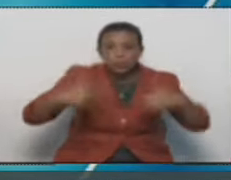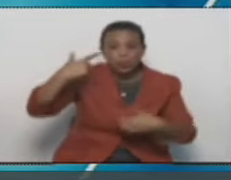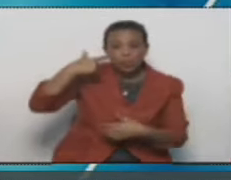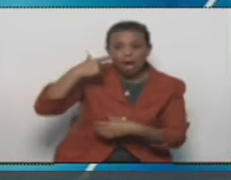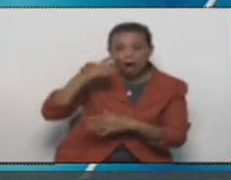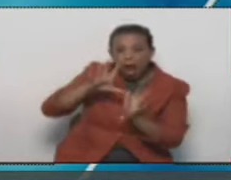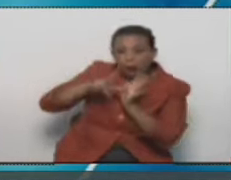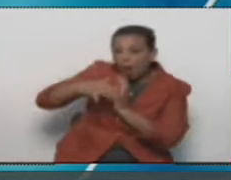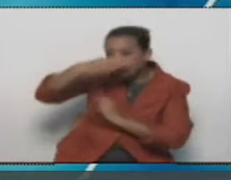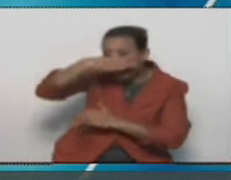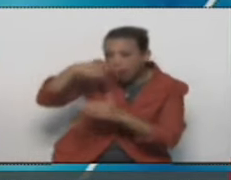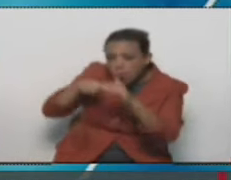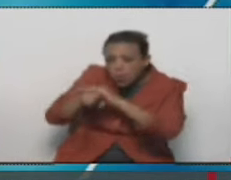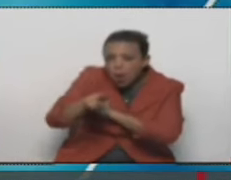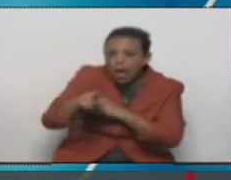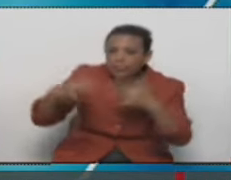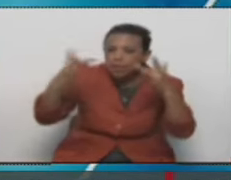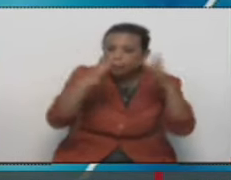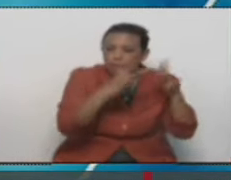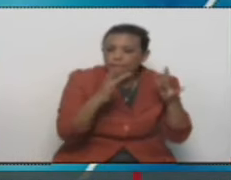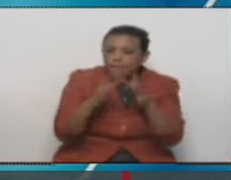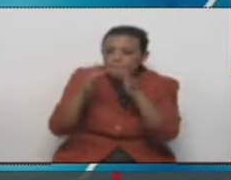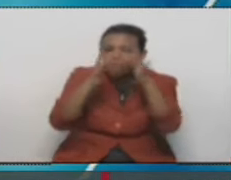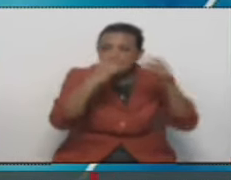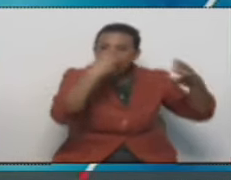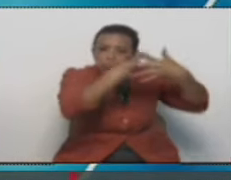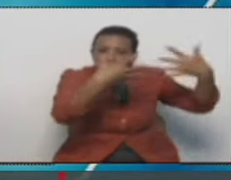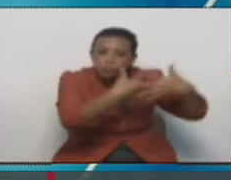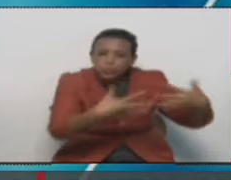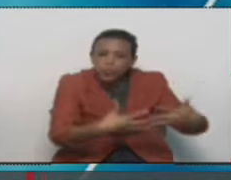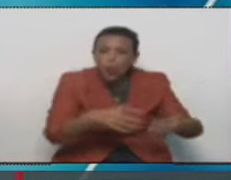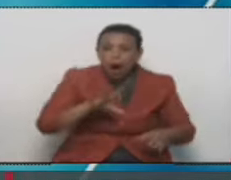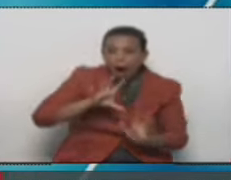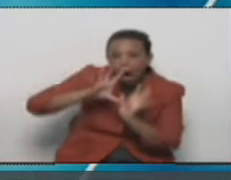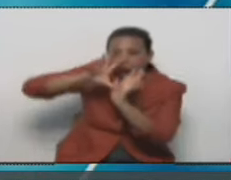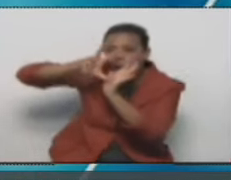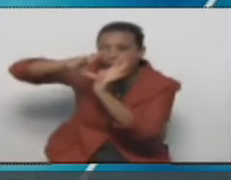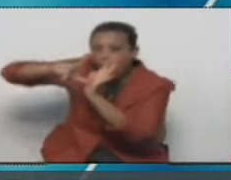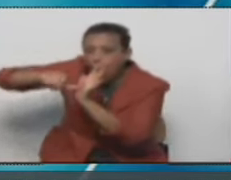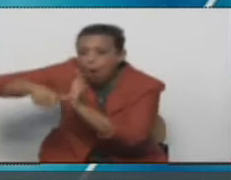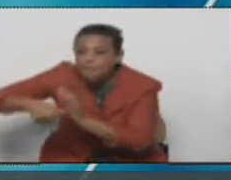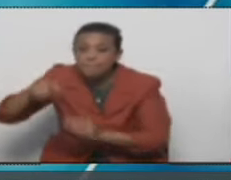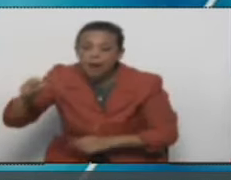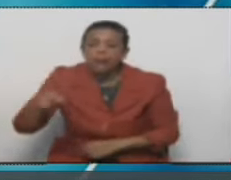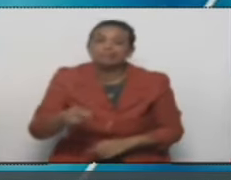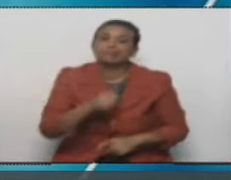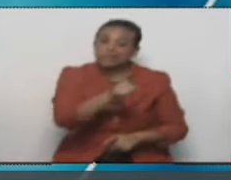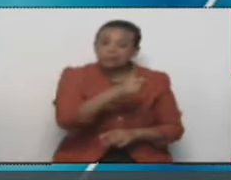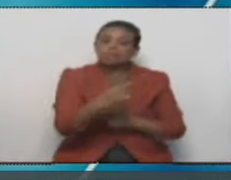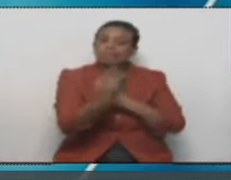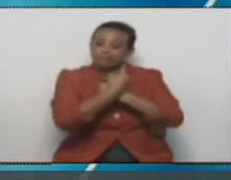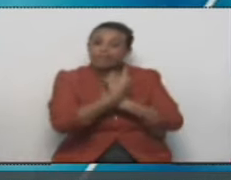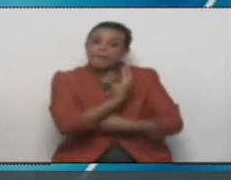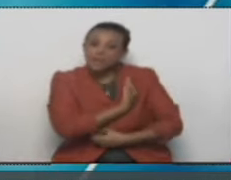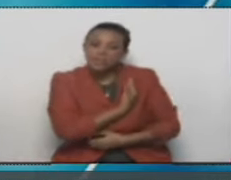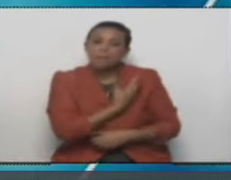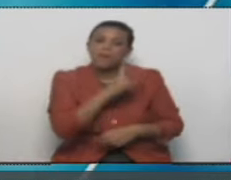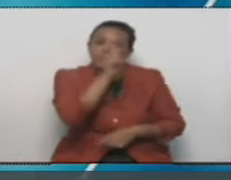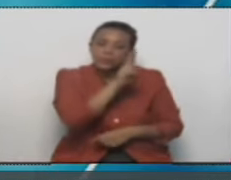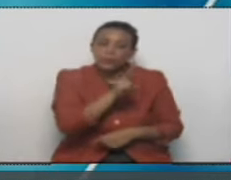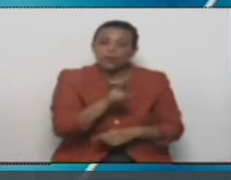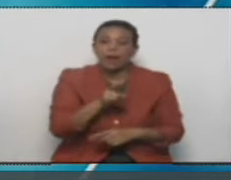ciberespacio. Venezuela ha sido víctima, como dices tú, de ataques desmedidos y cada vez nos preparamos